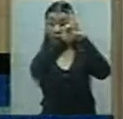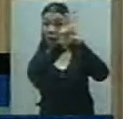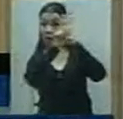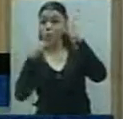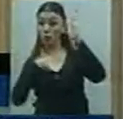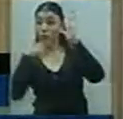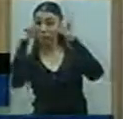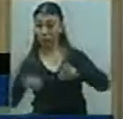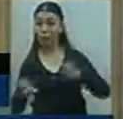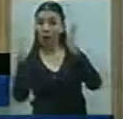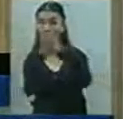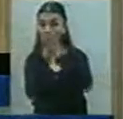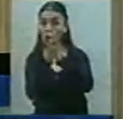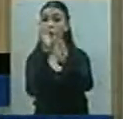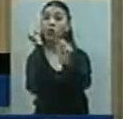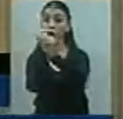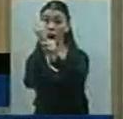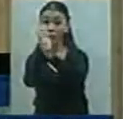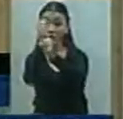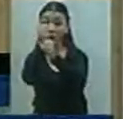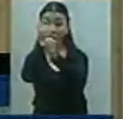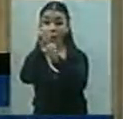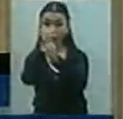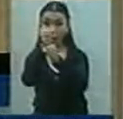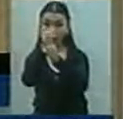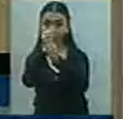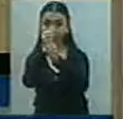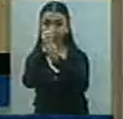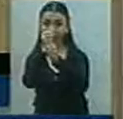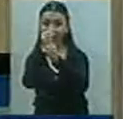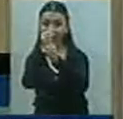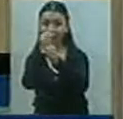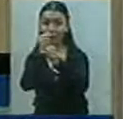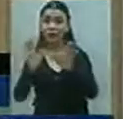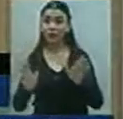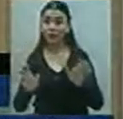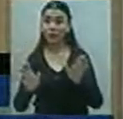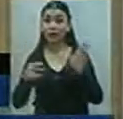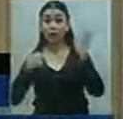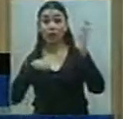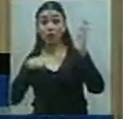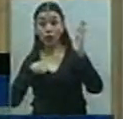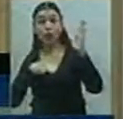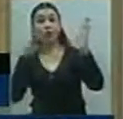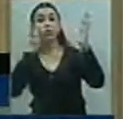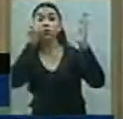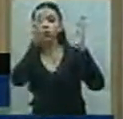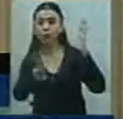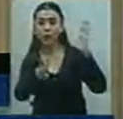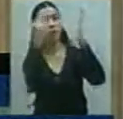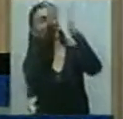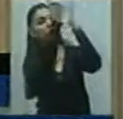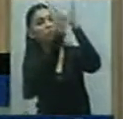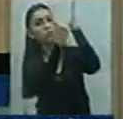apoderada de lista, tengo la obligación de ser seria y de haber chequeado las condiciones de los